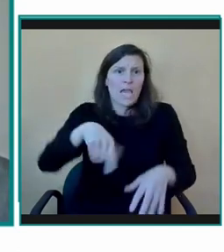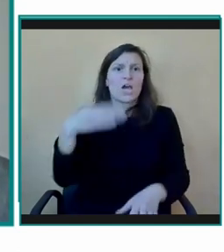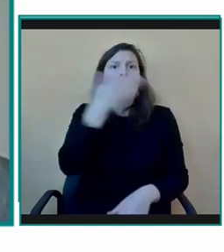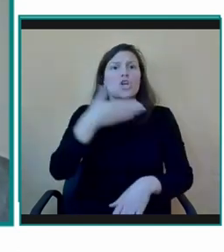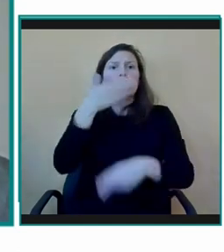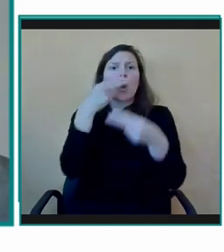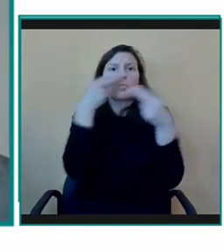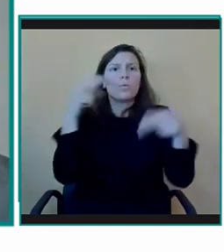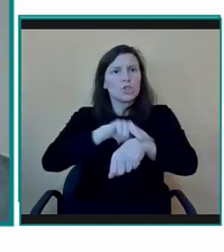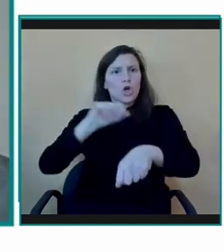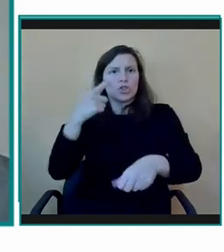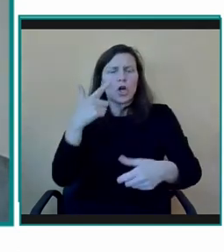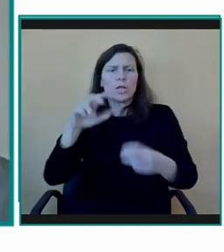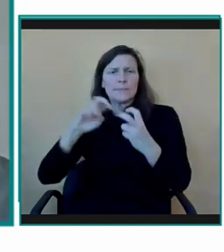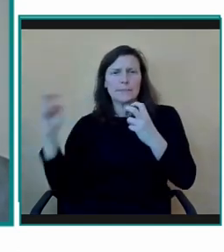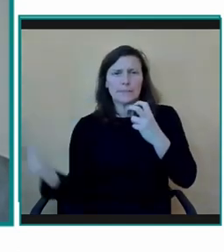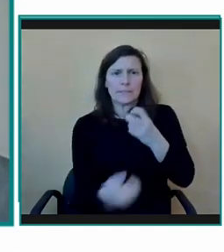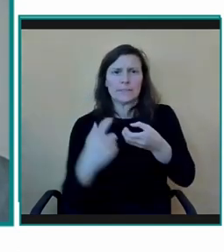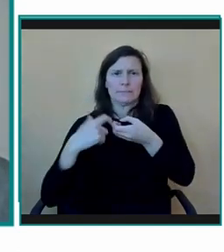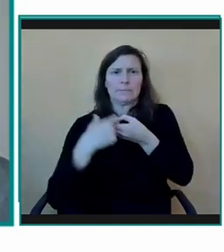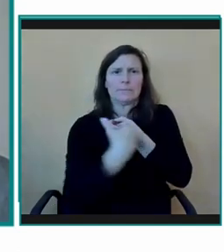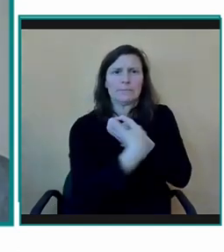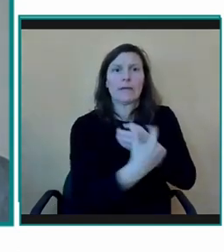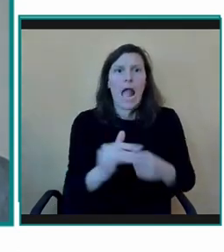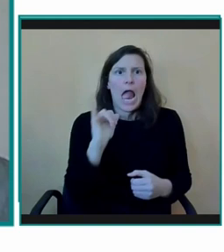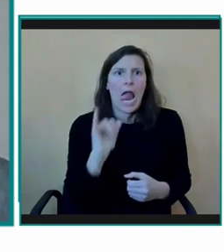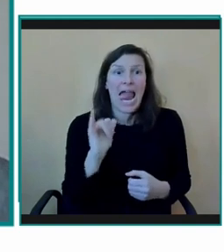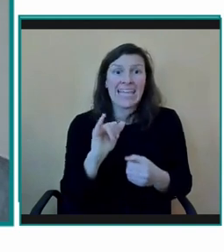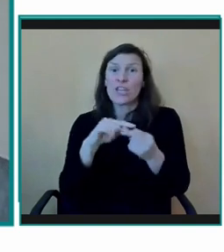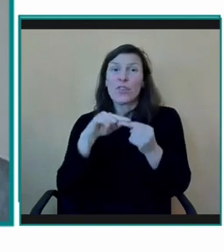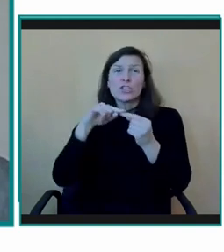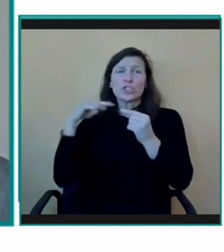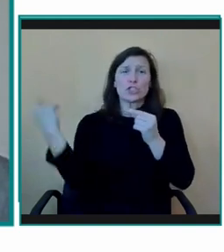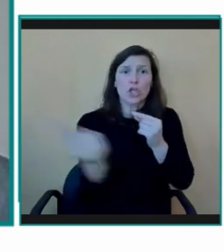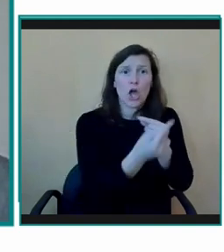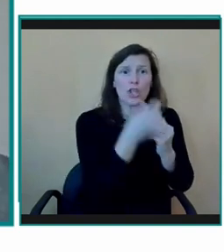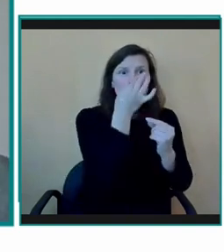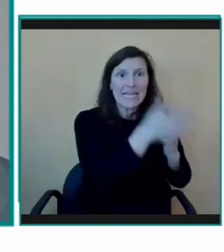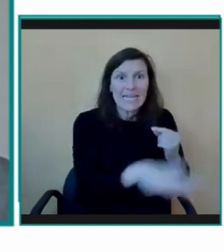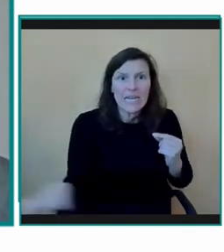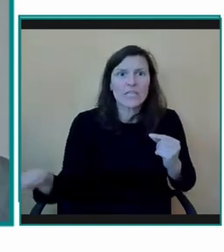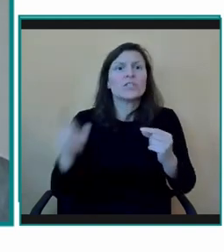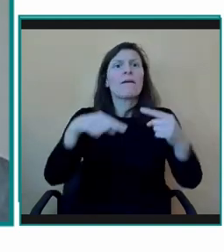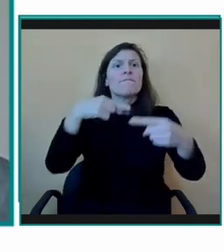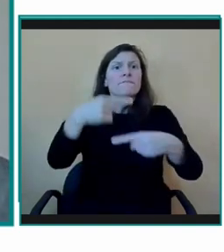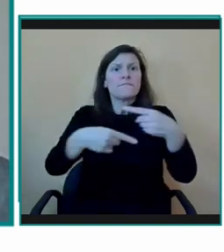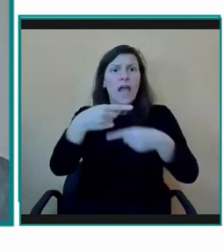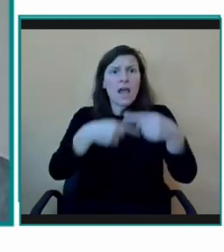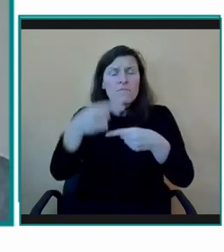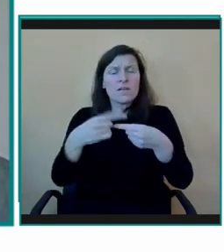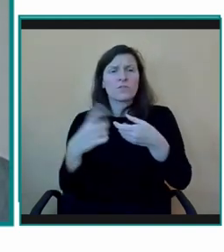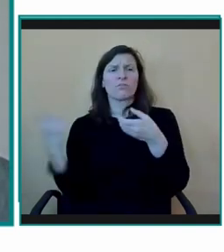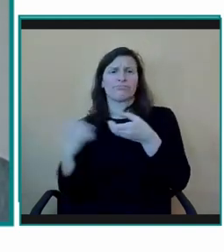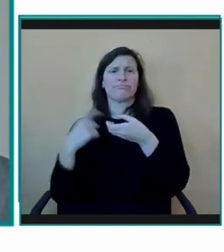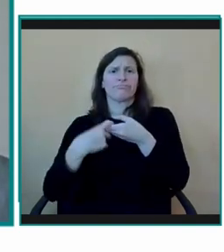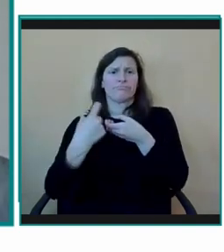esas personas, todos esos niños y esas niñas, todas esas familias estén, todas las familias